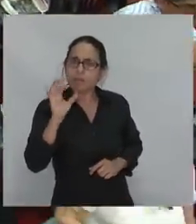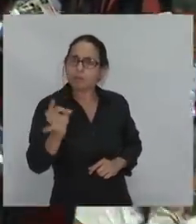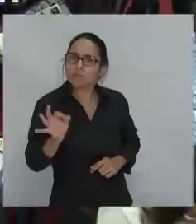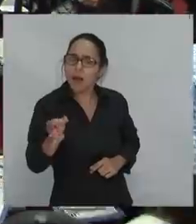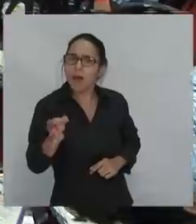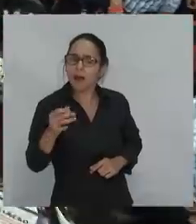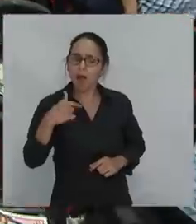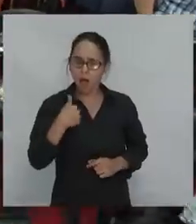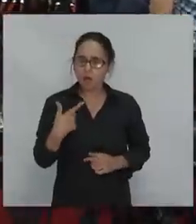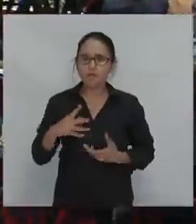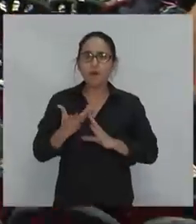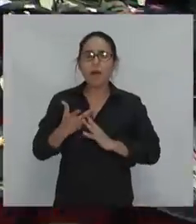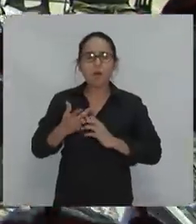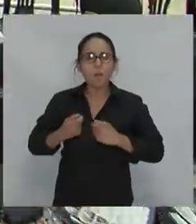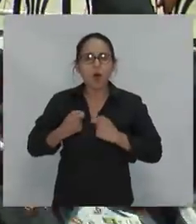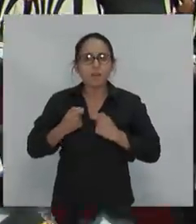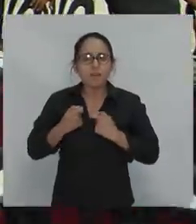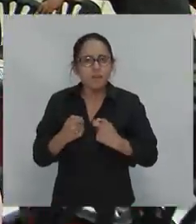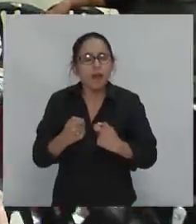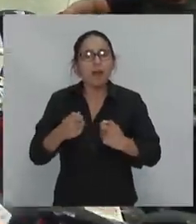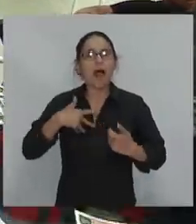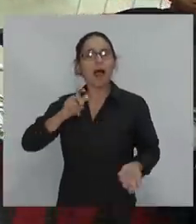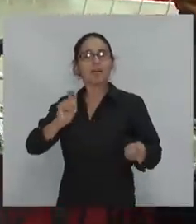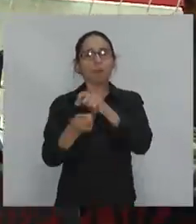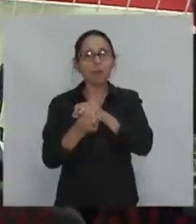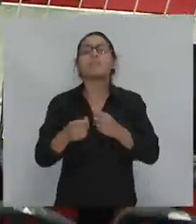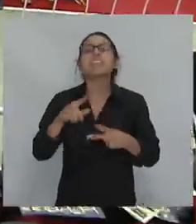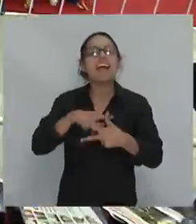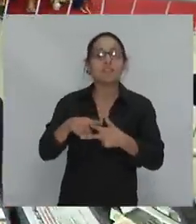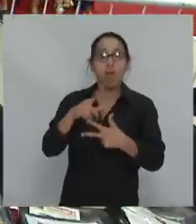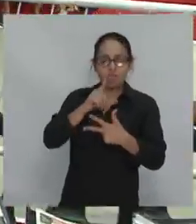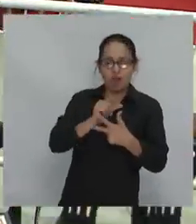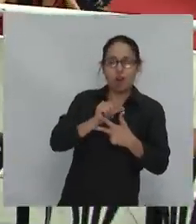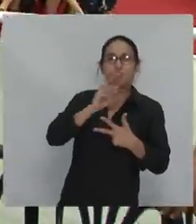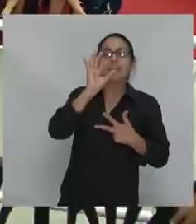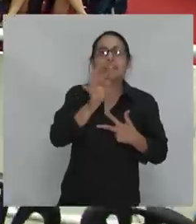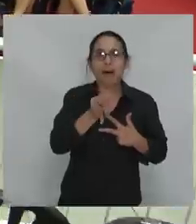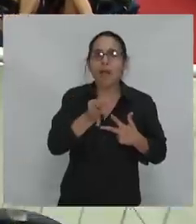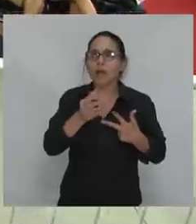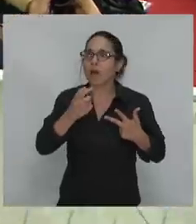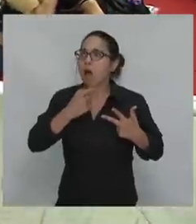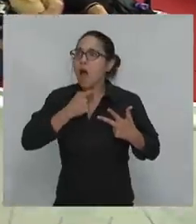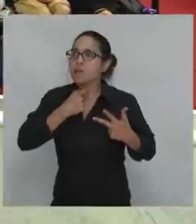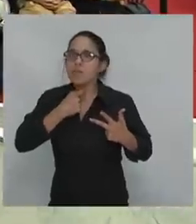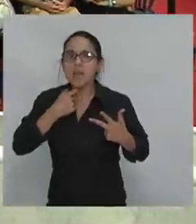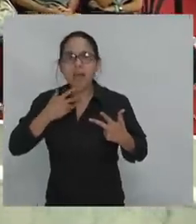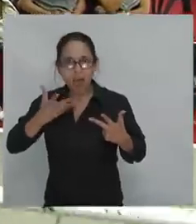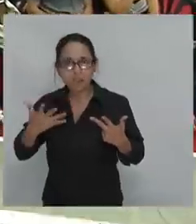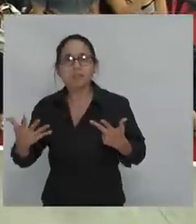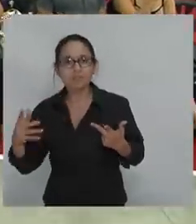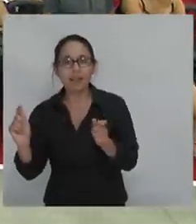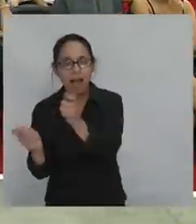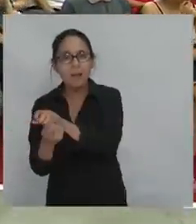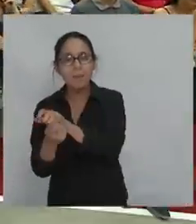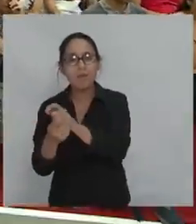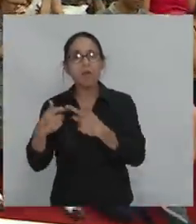ya tenemos tres partes de la ecuación. Doler, saber, querer. Y Espartaco se da cuenta de que solo no puede. Y un día, después del